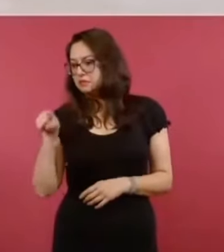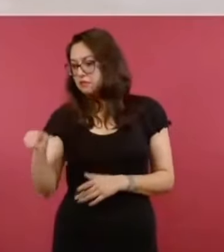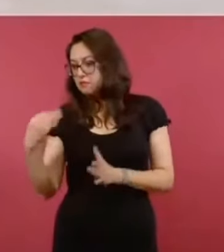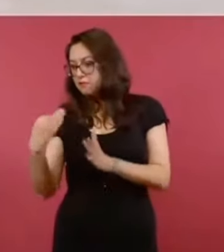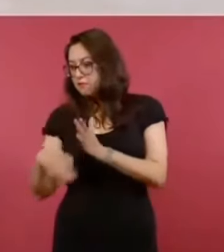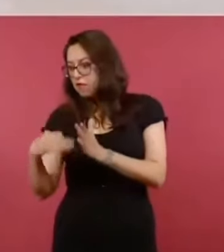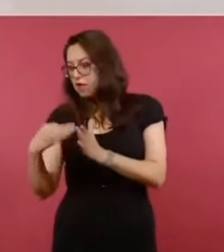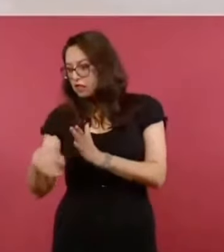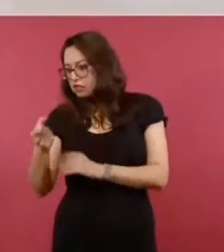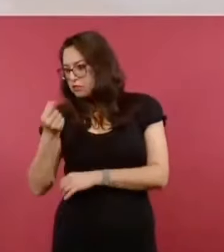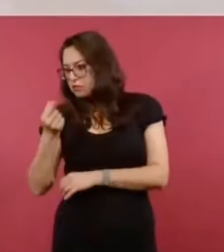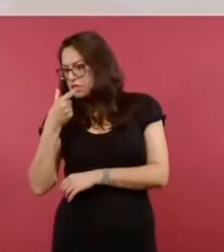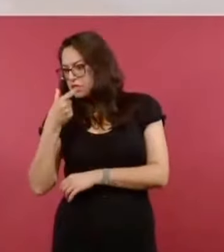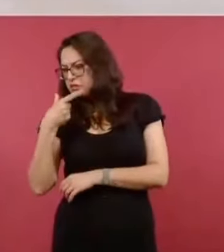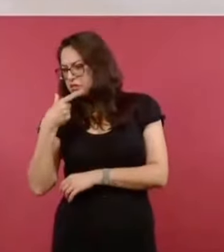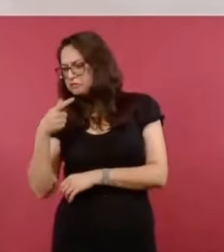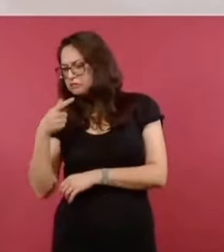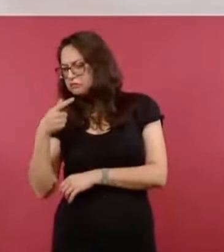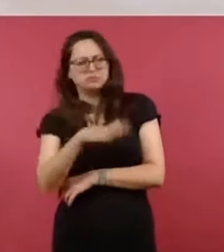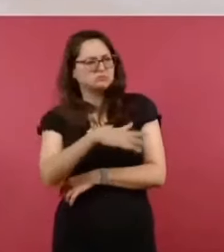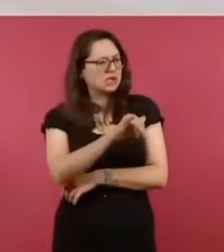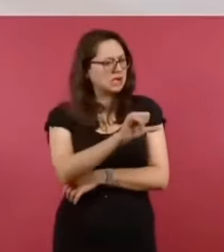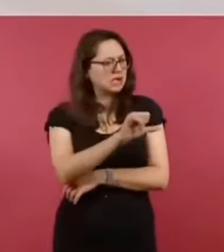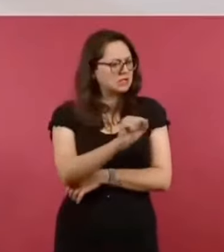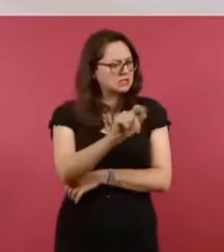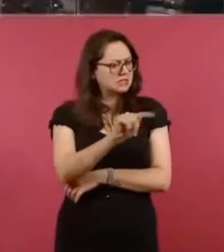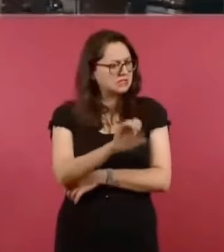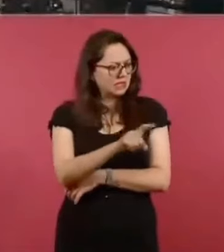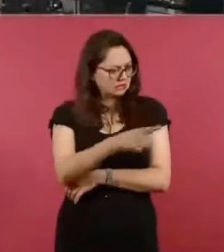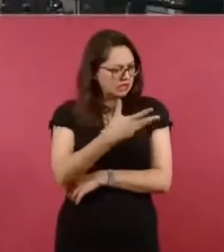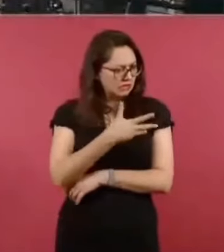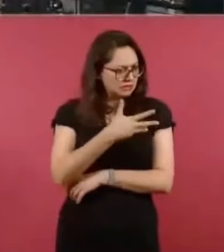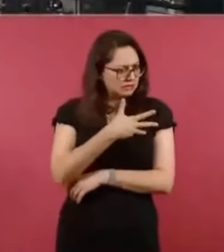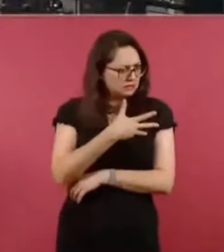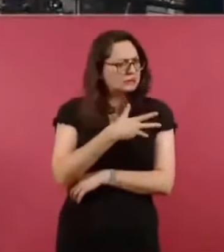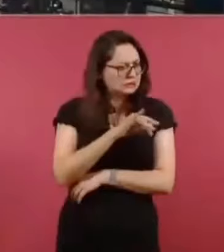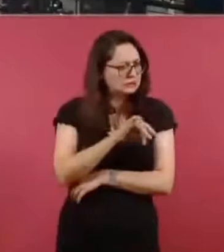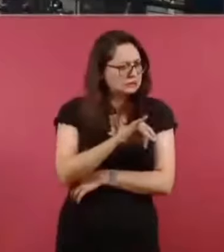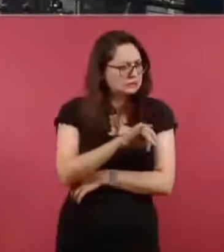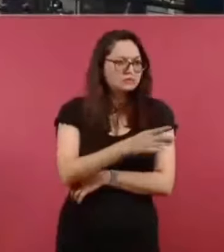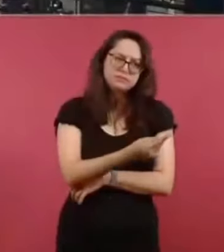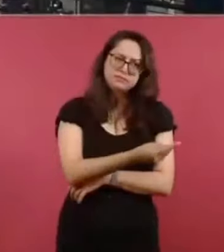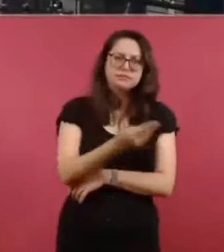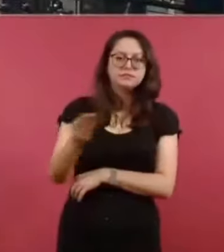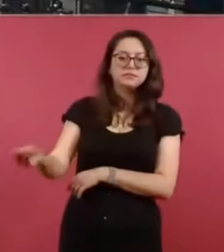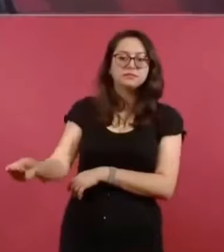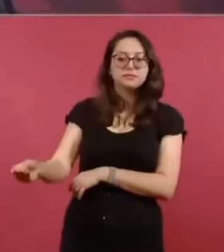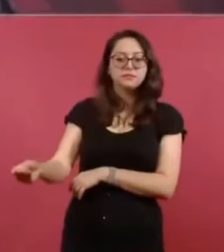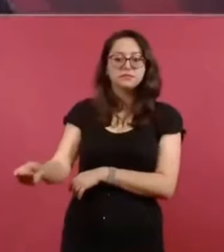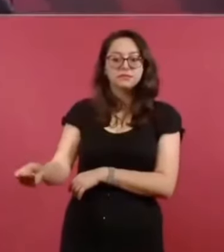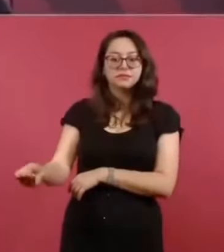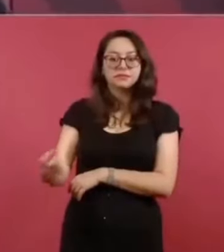Que hay intercambio que se integre. También, otro problema,